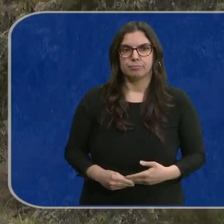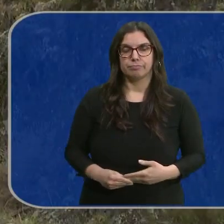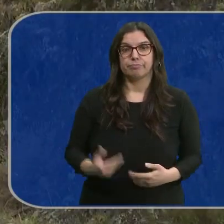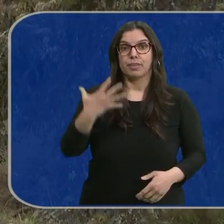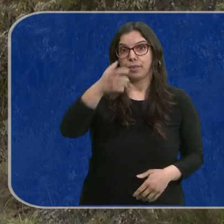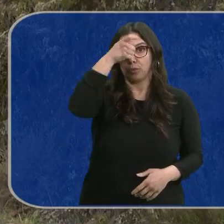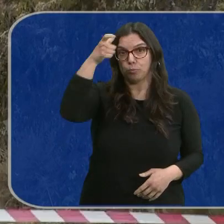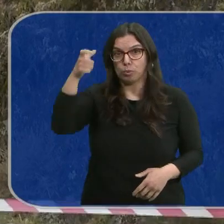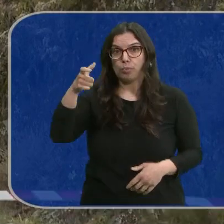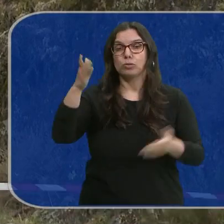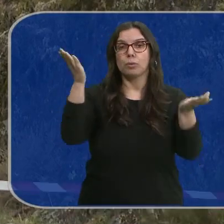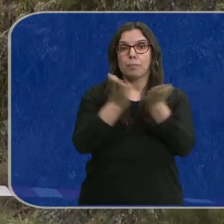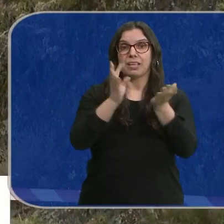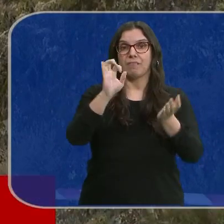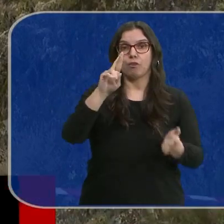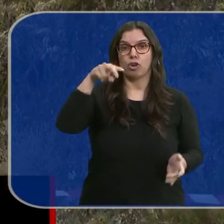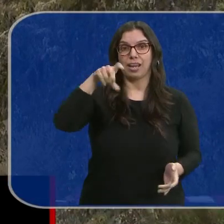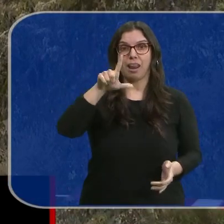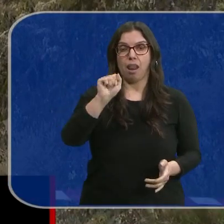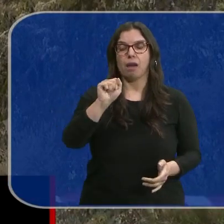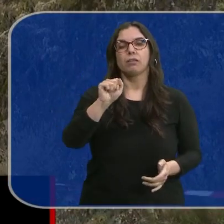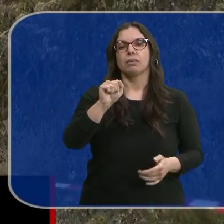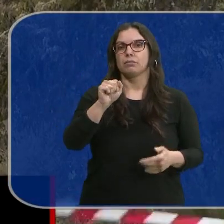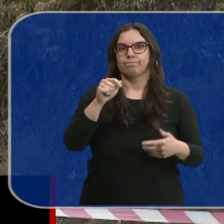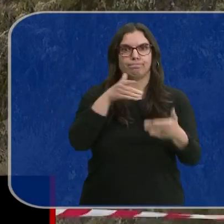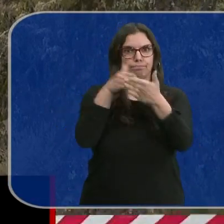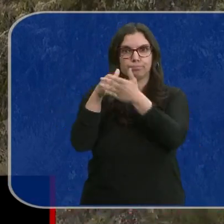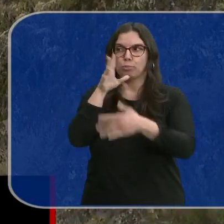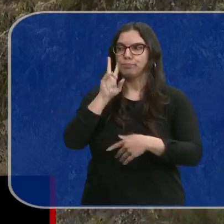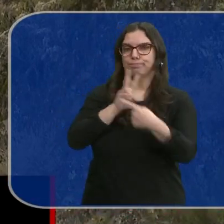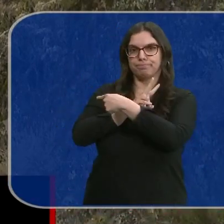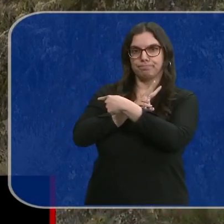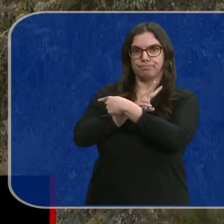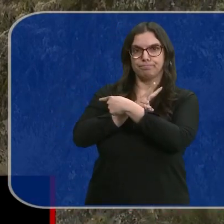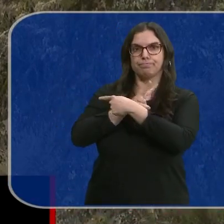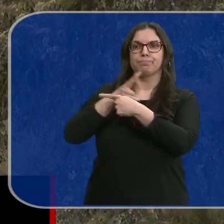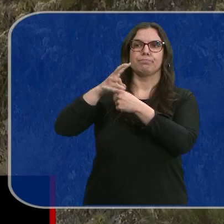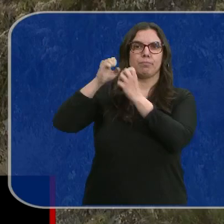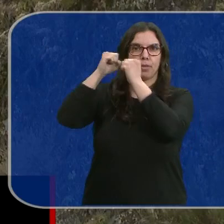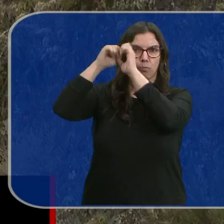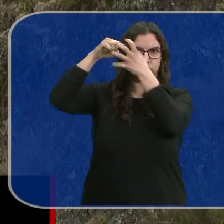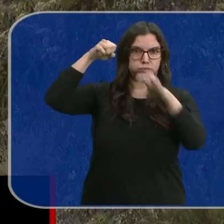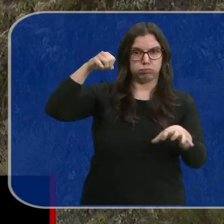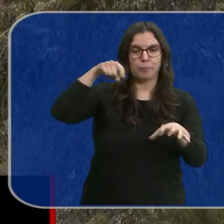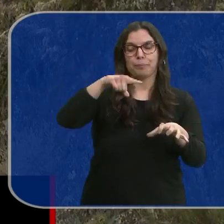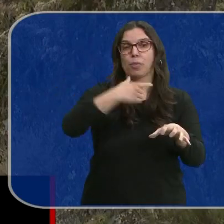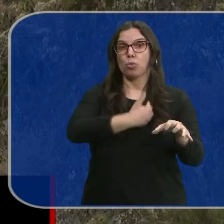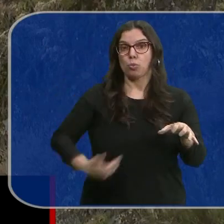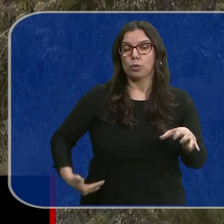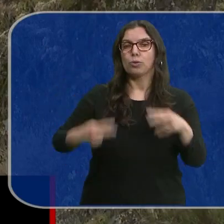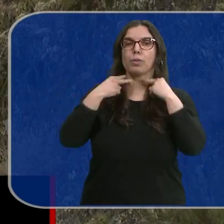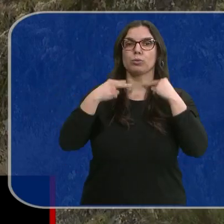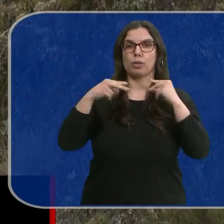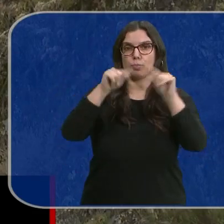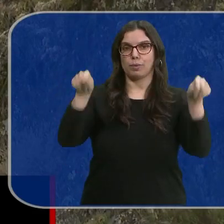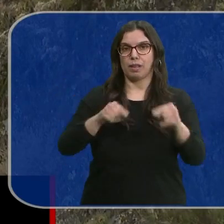...permanecen incomunicados en el Valle de Fornela por el derrumbe de esta carretera. La ley 4212, cuyo titular es la Diputación